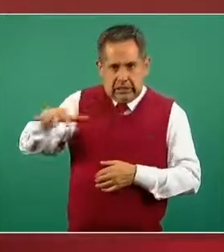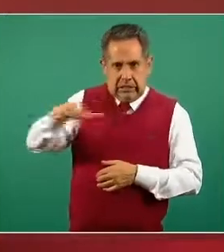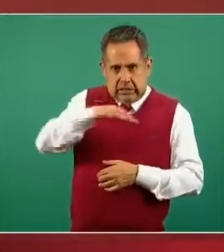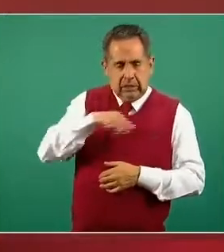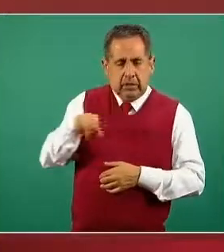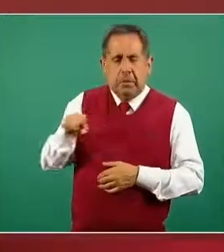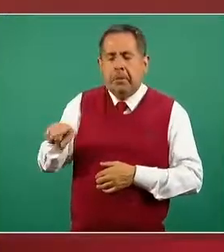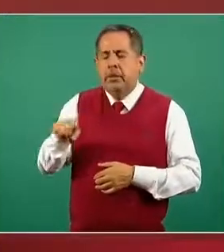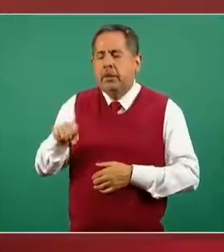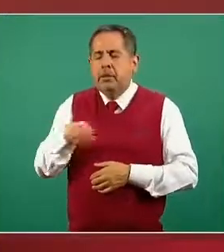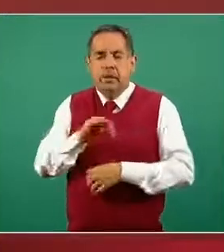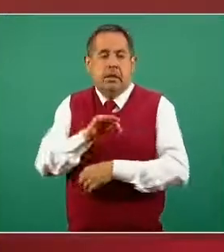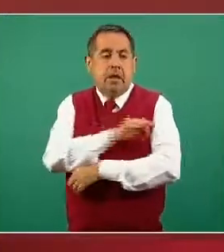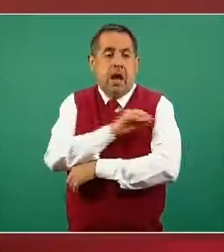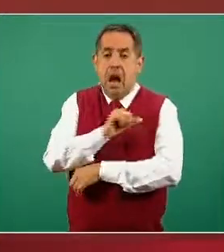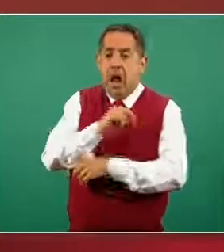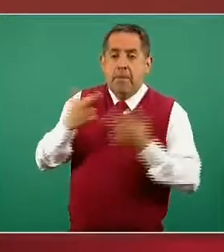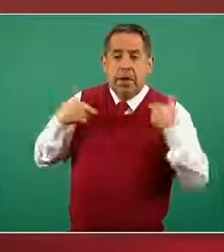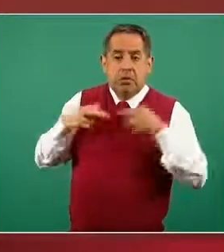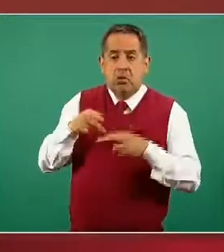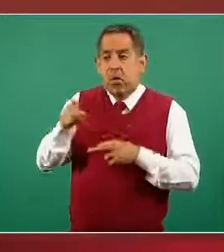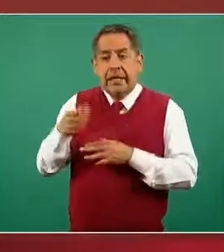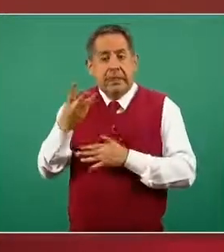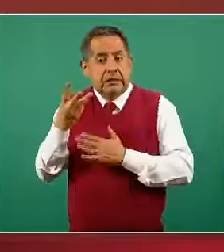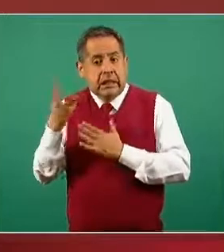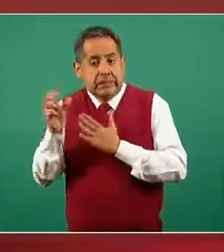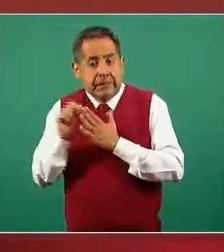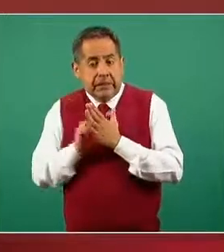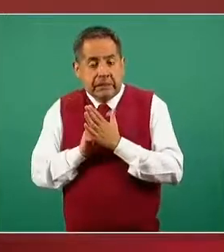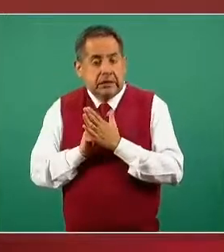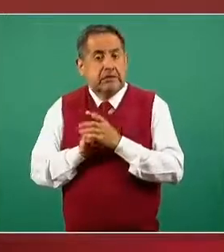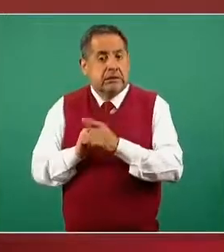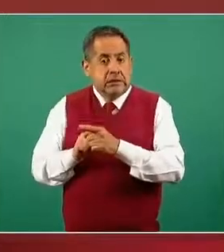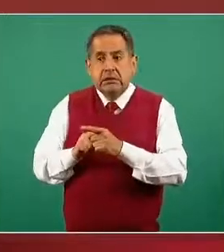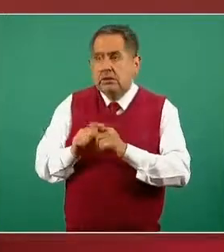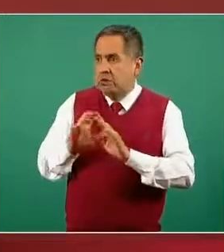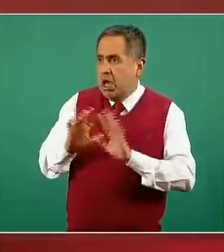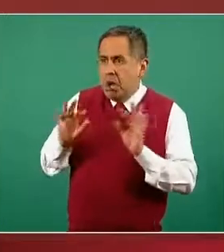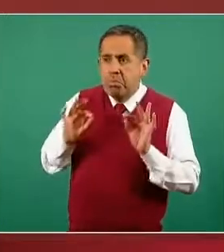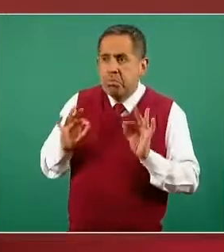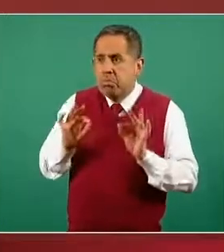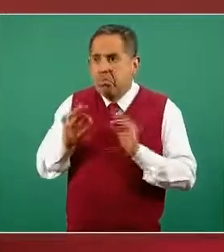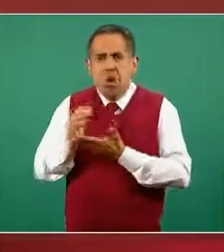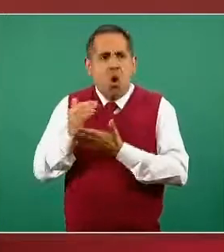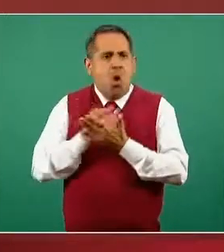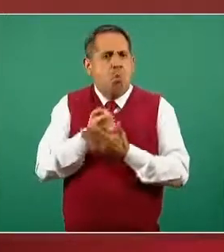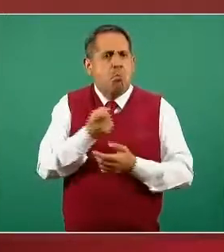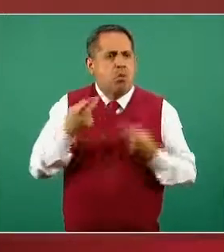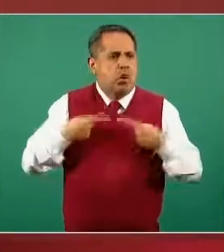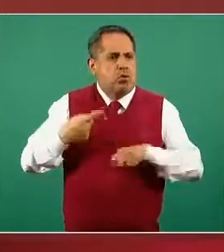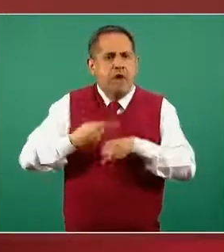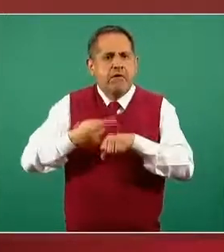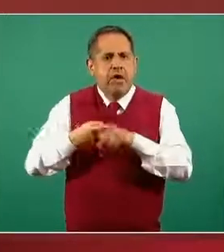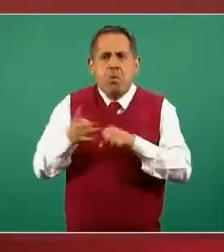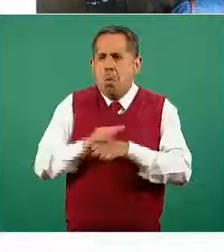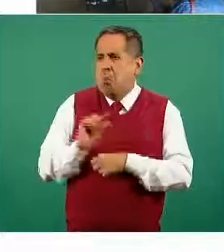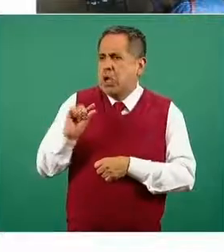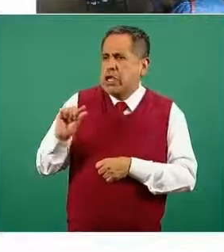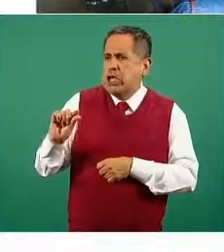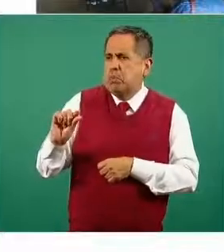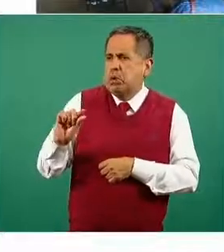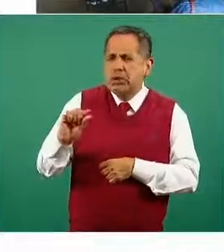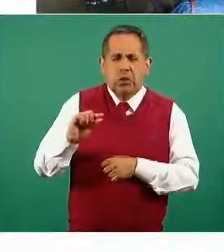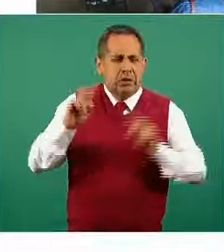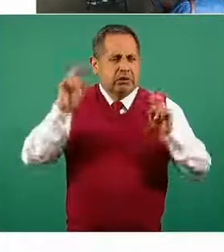estado que lleva ya más de tres meses en una actividad epidémica mínima y que por lo tanto ha estado en semáforo